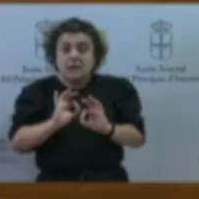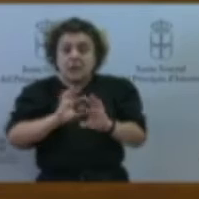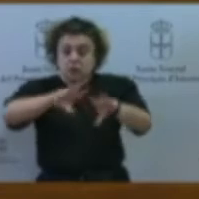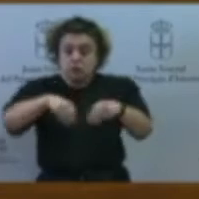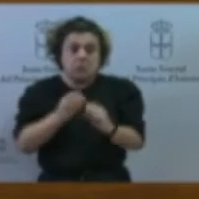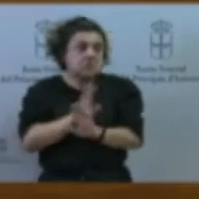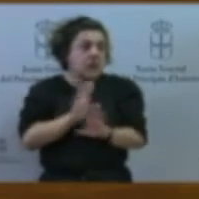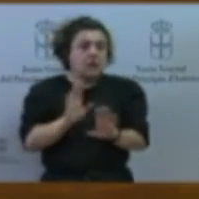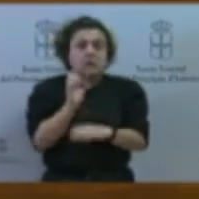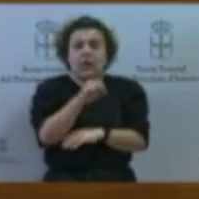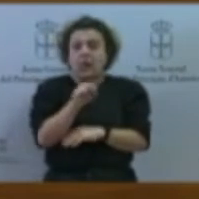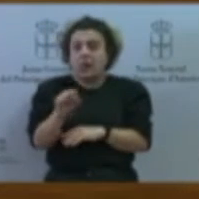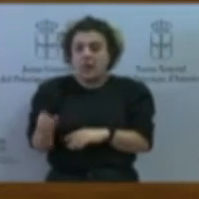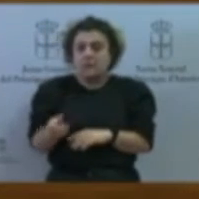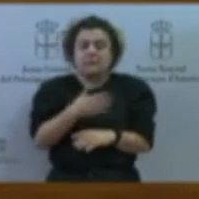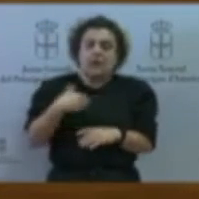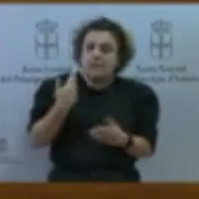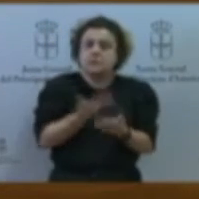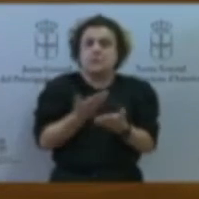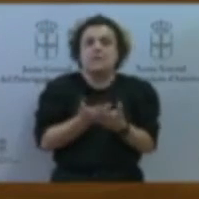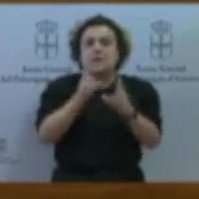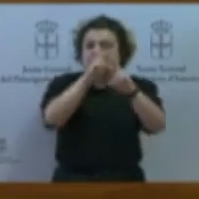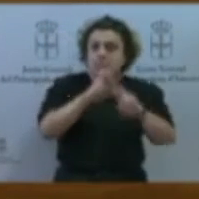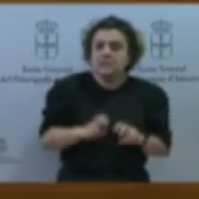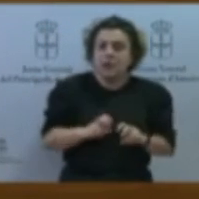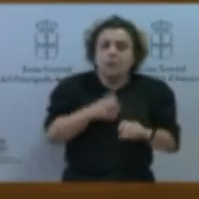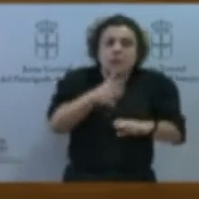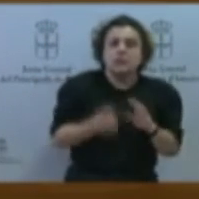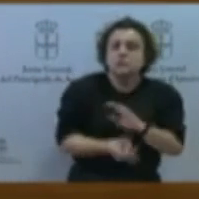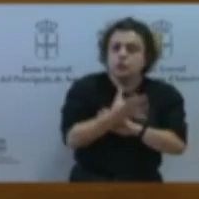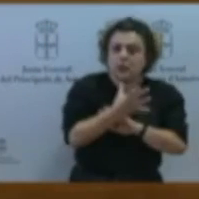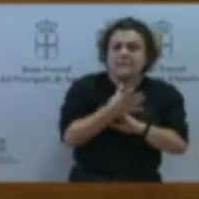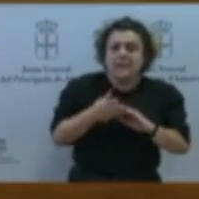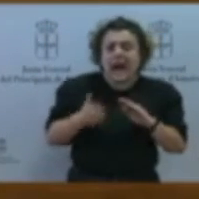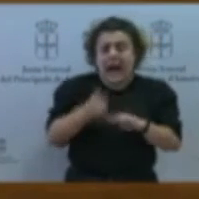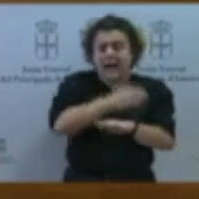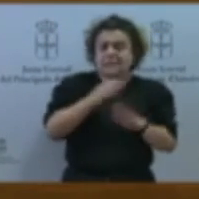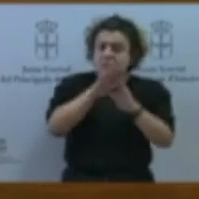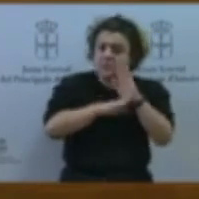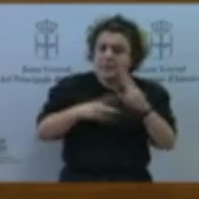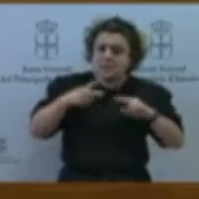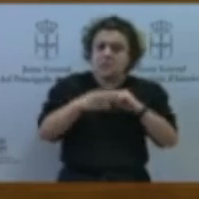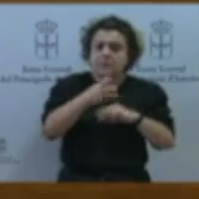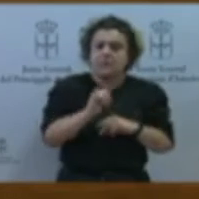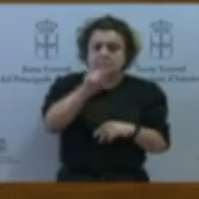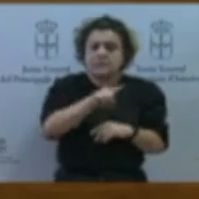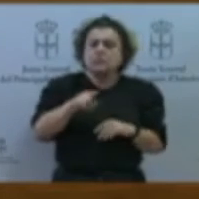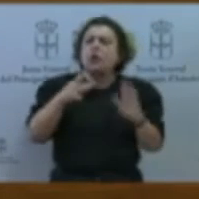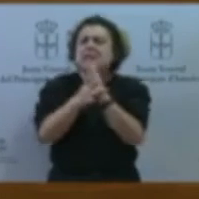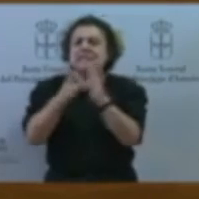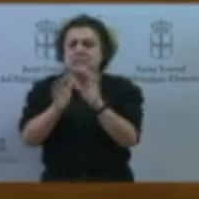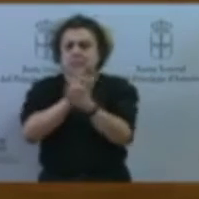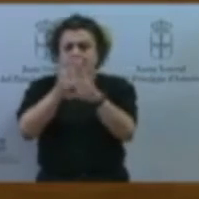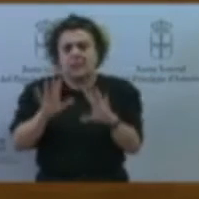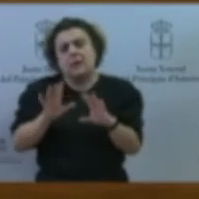por qué se ha producido eso, si se tomaron medidas preventivas y que se explique. Y creemos que eso es importante también hacerlo. En